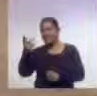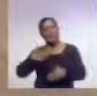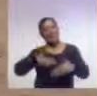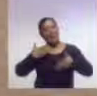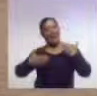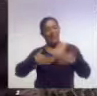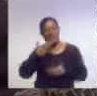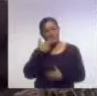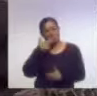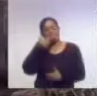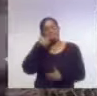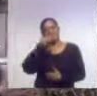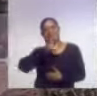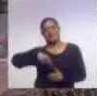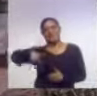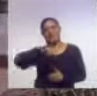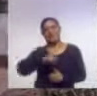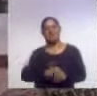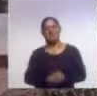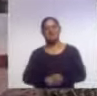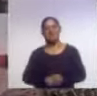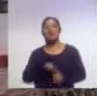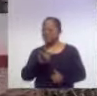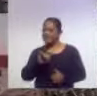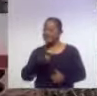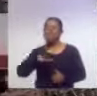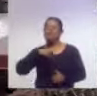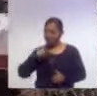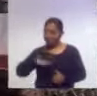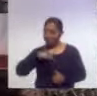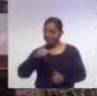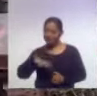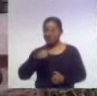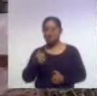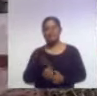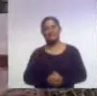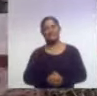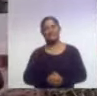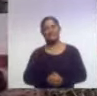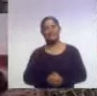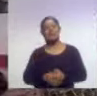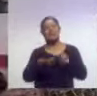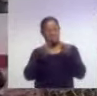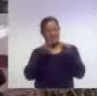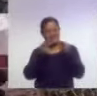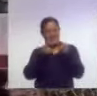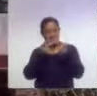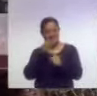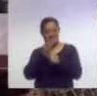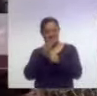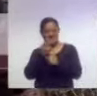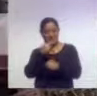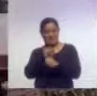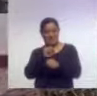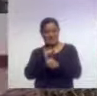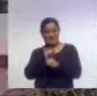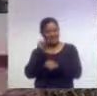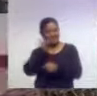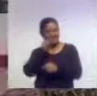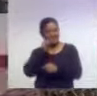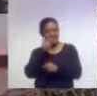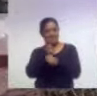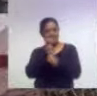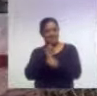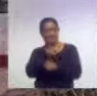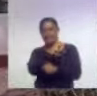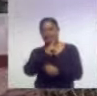de los cotejos. Sí, claro, a ponerse las pilas, a prepararse toda esta semana y pues siempre invitando a los